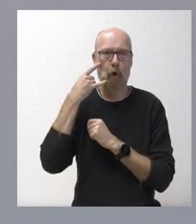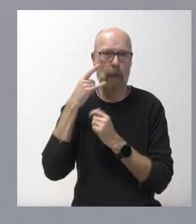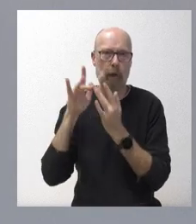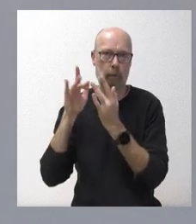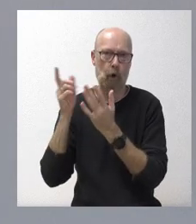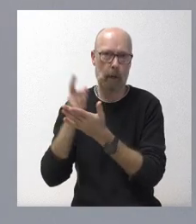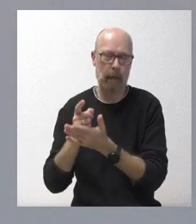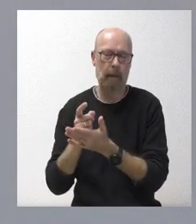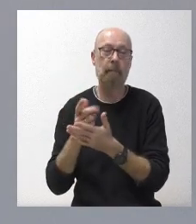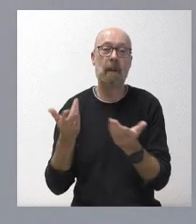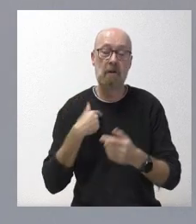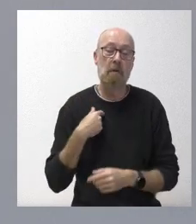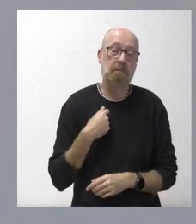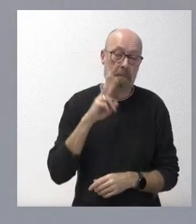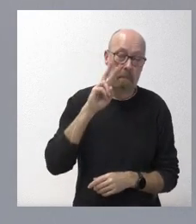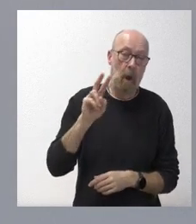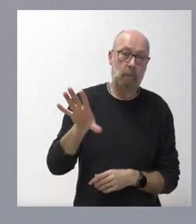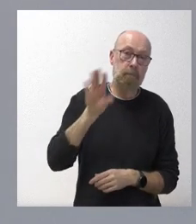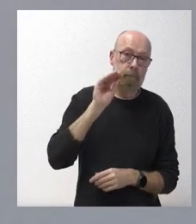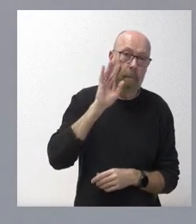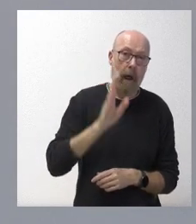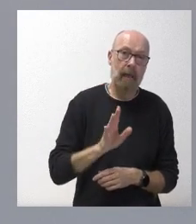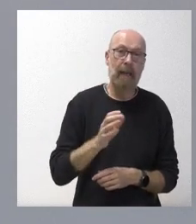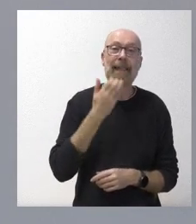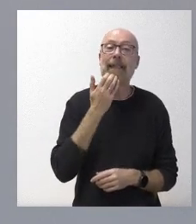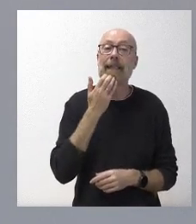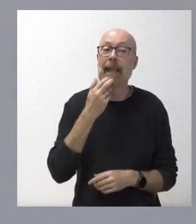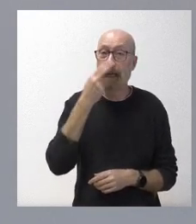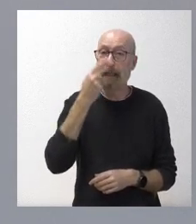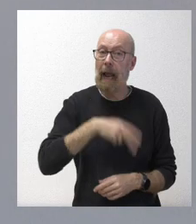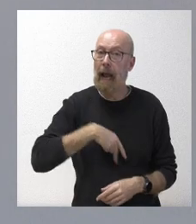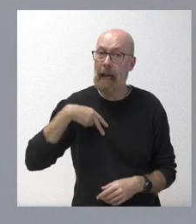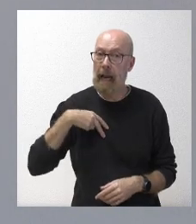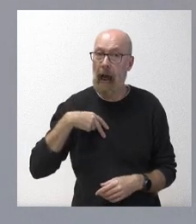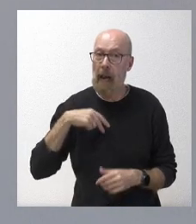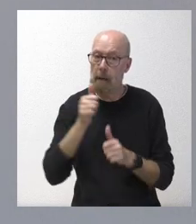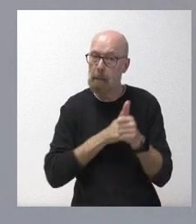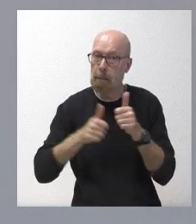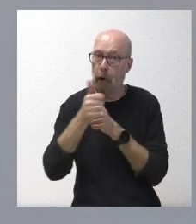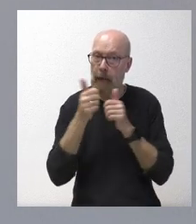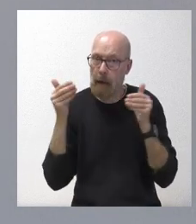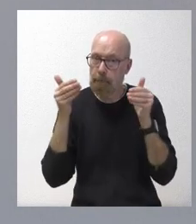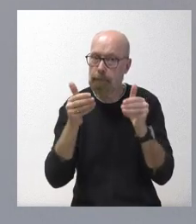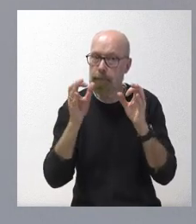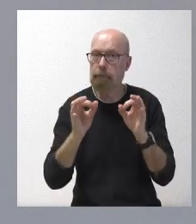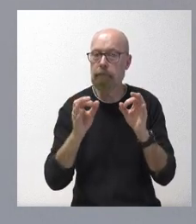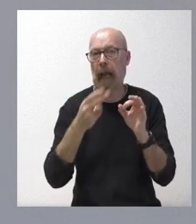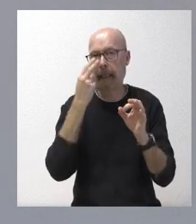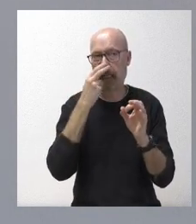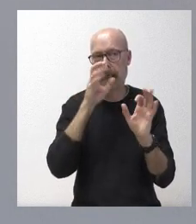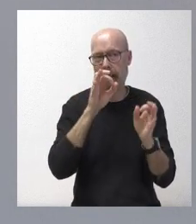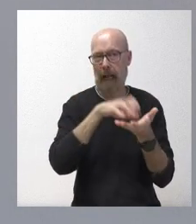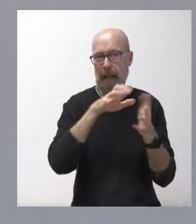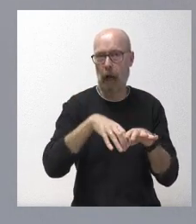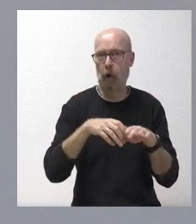si impera el interés general, si se tiene en cuenta la posición de lo que interesa a Castilla y León, el techo de gasto podrá aprobarse